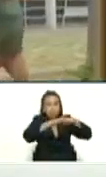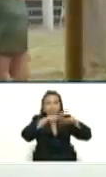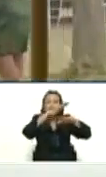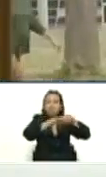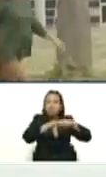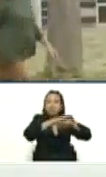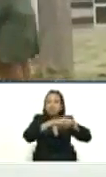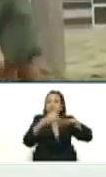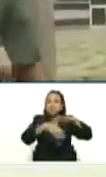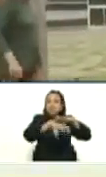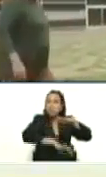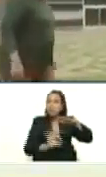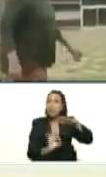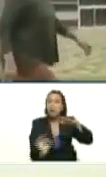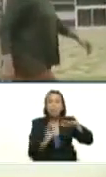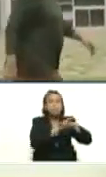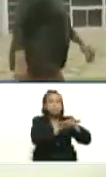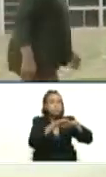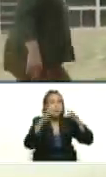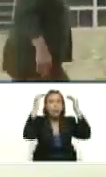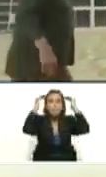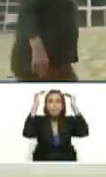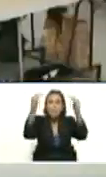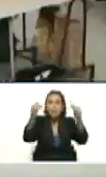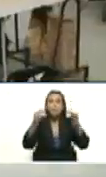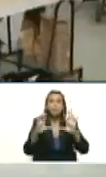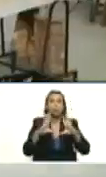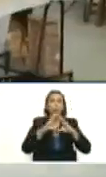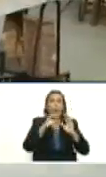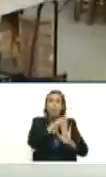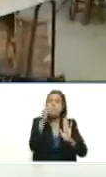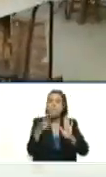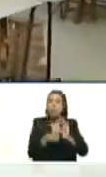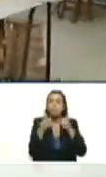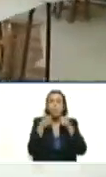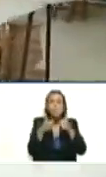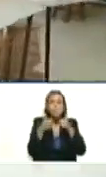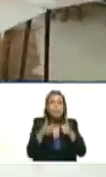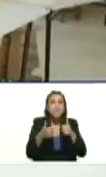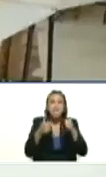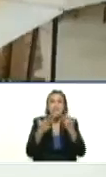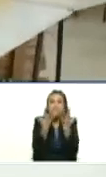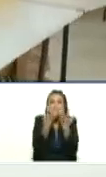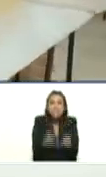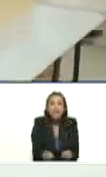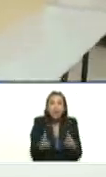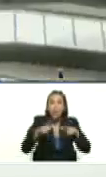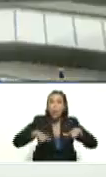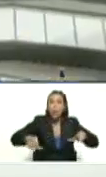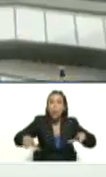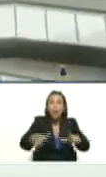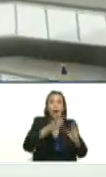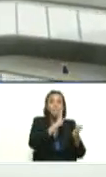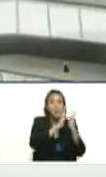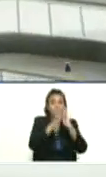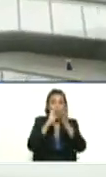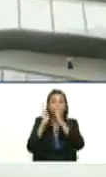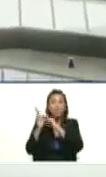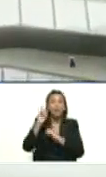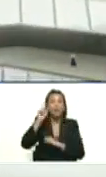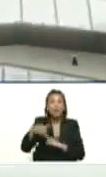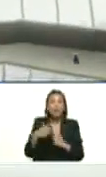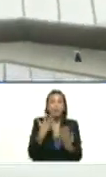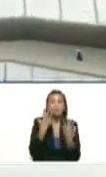ha permitido bueno que ahora todos esos edificios estén activados ahí están los espacios de la biblioteca fíjate están